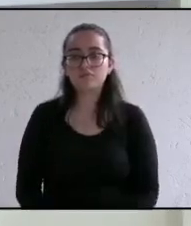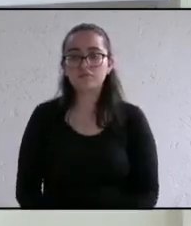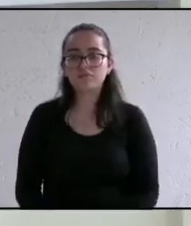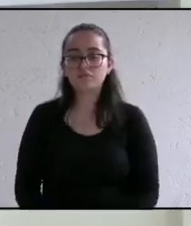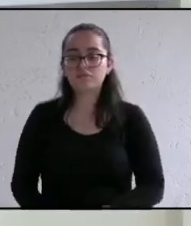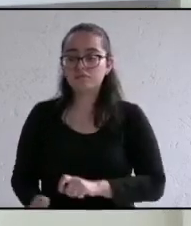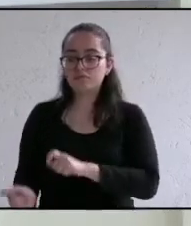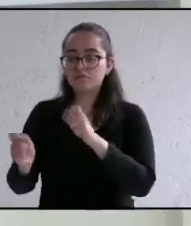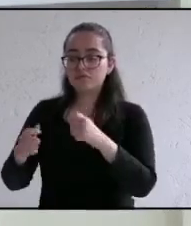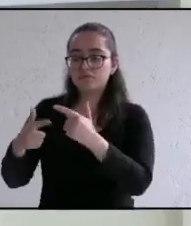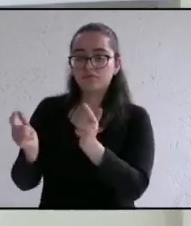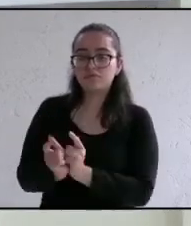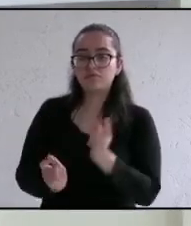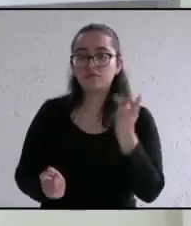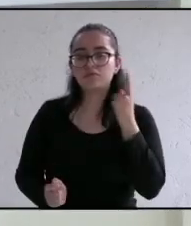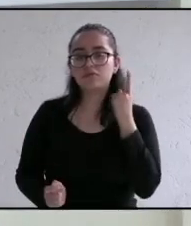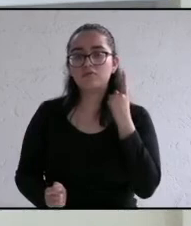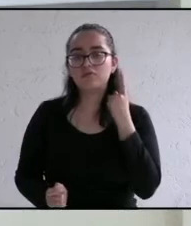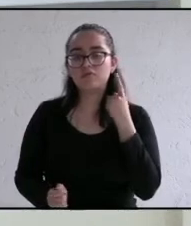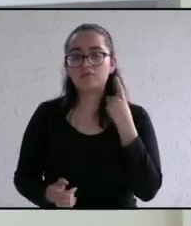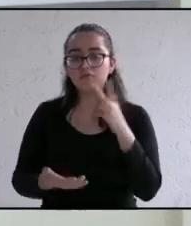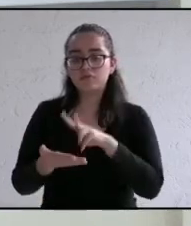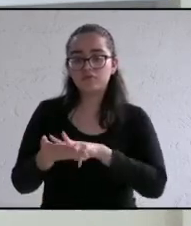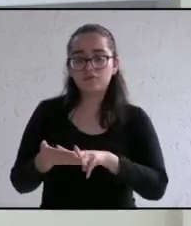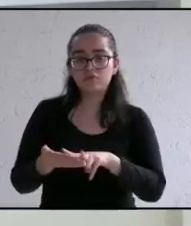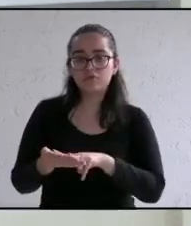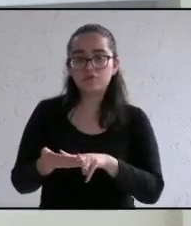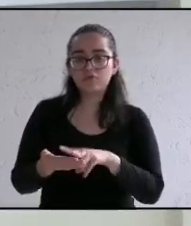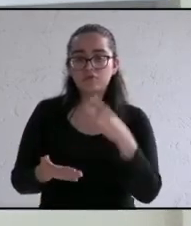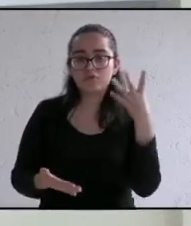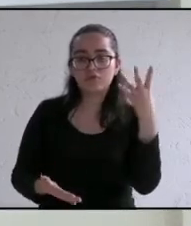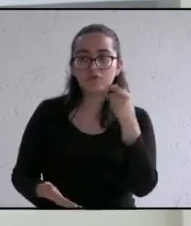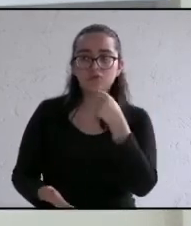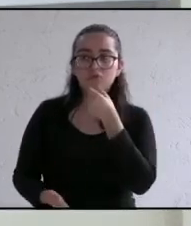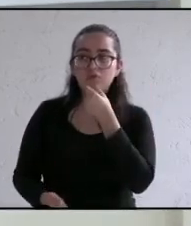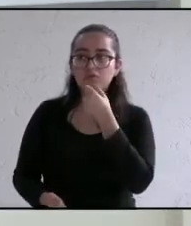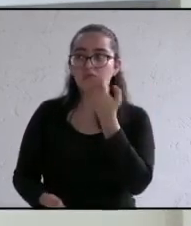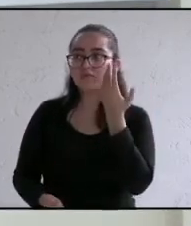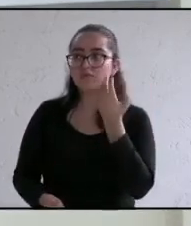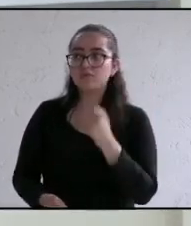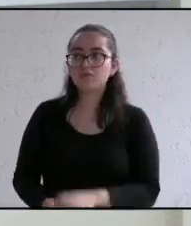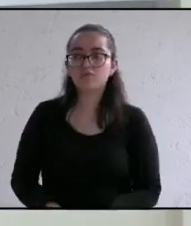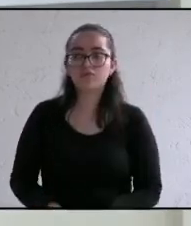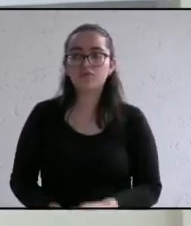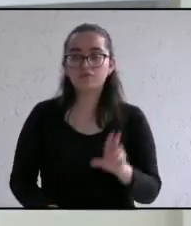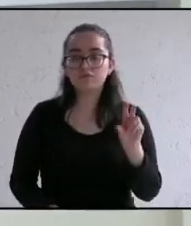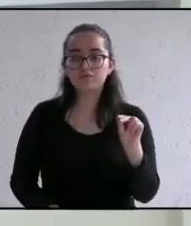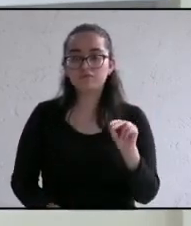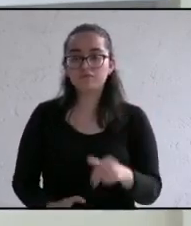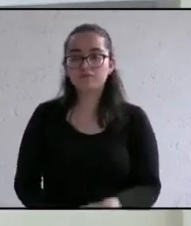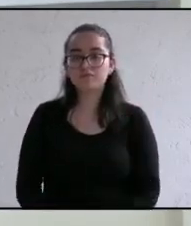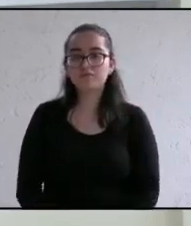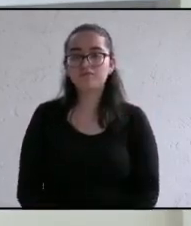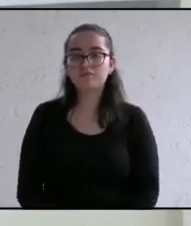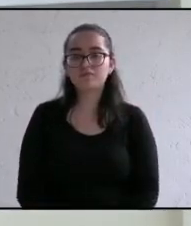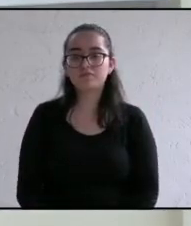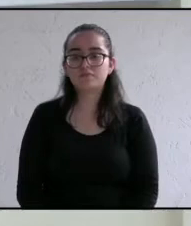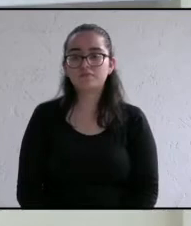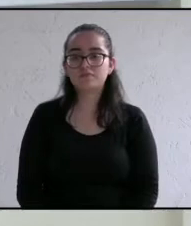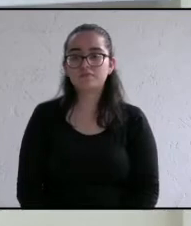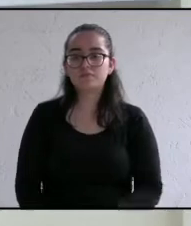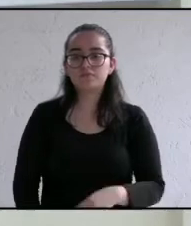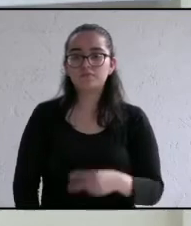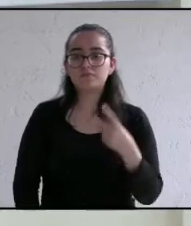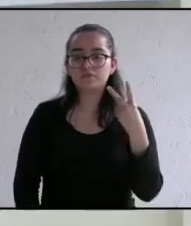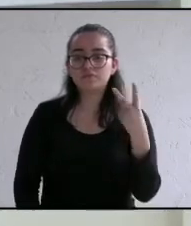continuamos con el candidato del partido verde tiene 4 segundos desea hacer uso de su tiempo le quedan 2